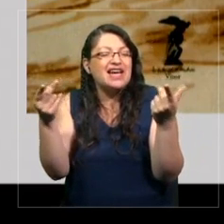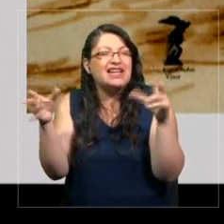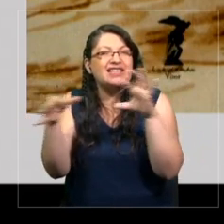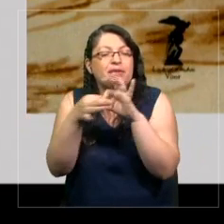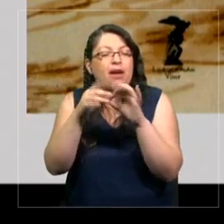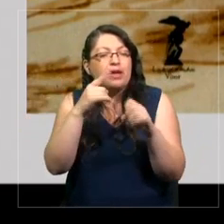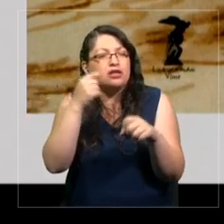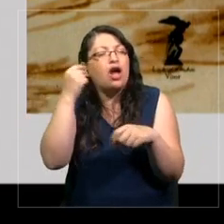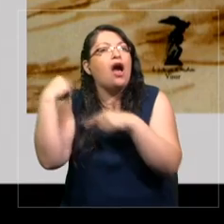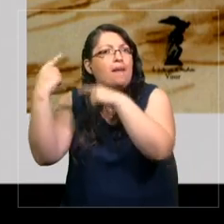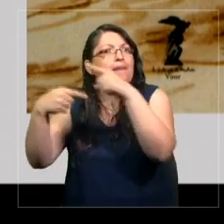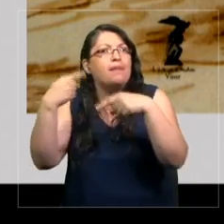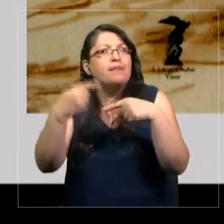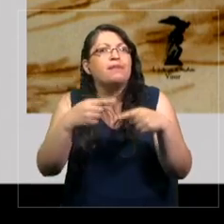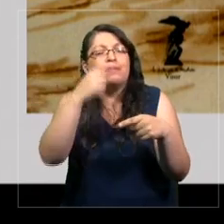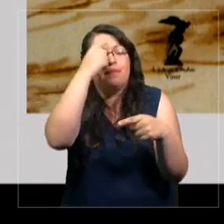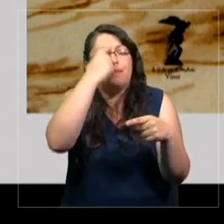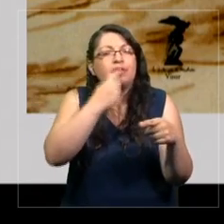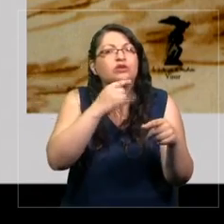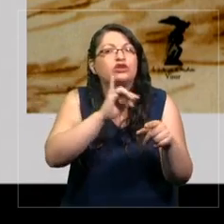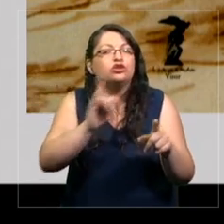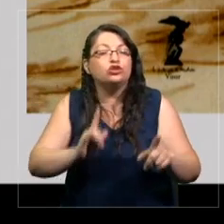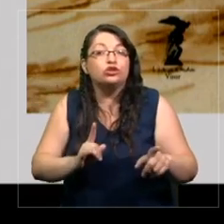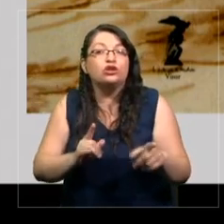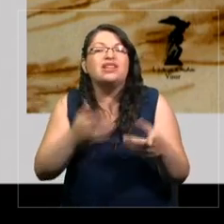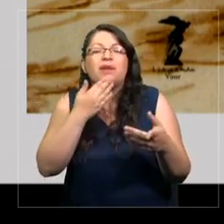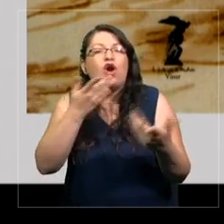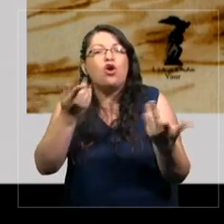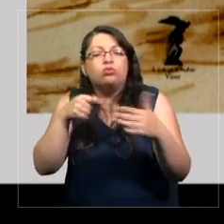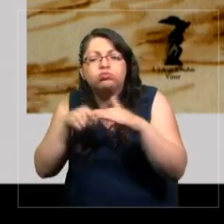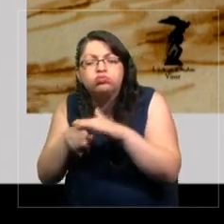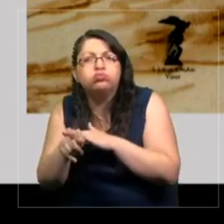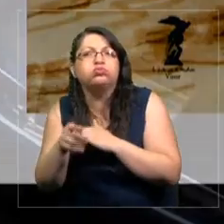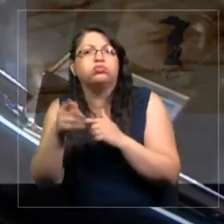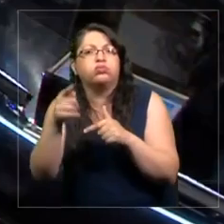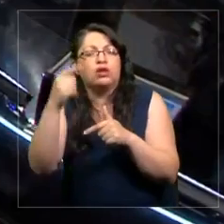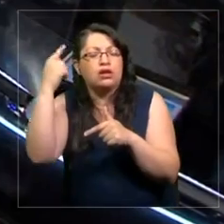monumental? ¿Y qué pasa y cómo se intervienen los monumentos? También, que no es menor.